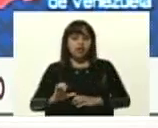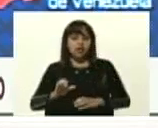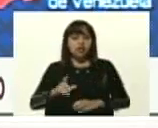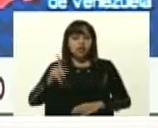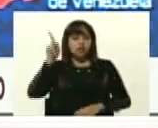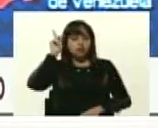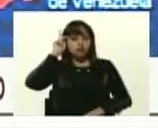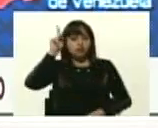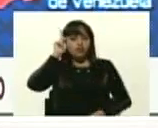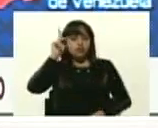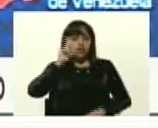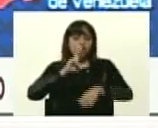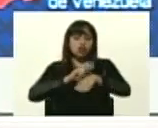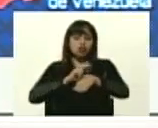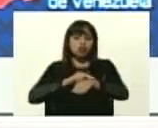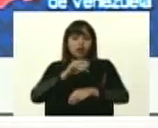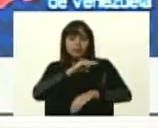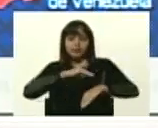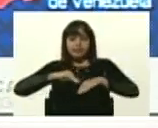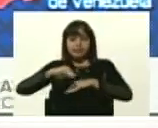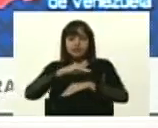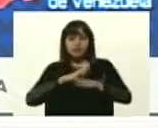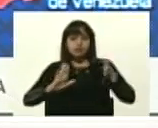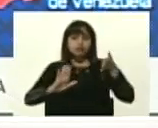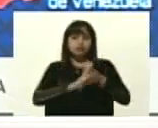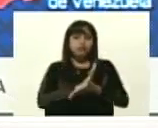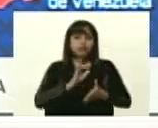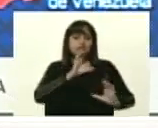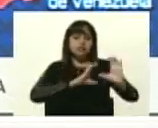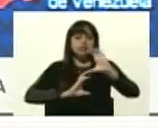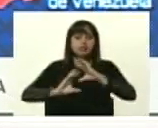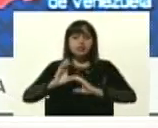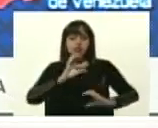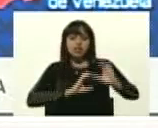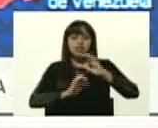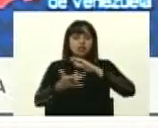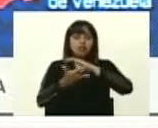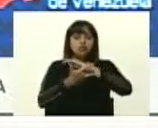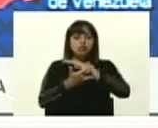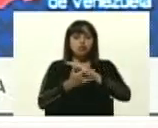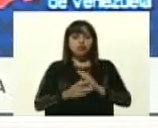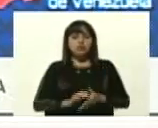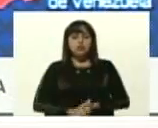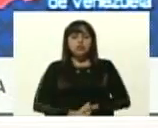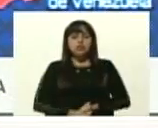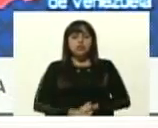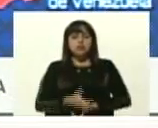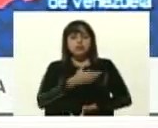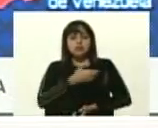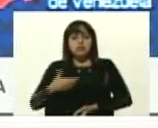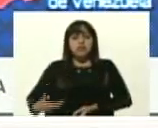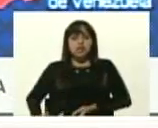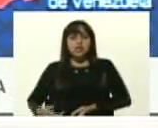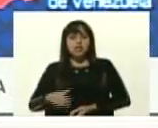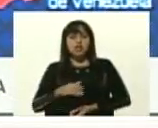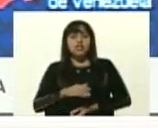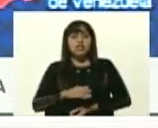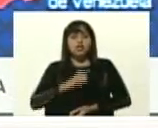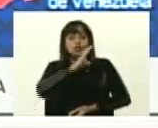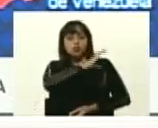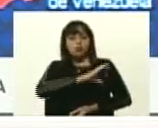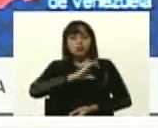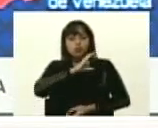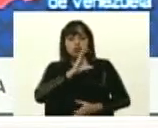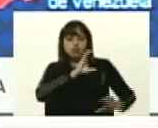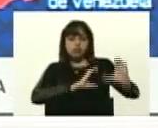Gabriela Jiménez, Ministra del Poder Popular para la Ciencia y la Tecnología, y Presidenta del Consejo Científico Nacional,